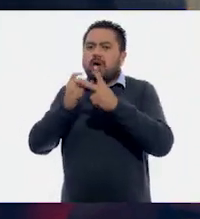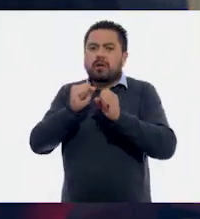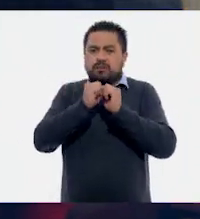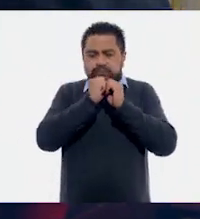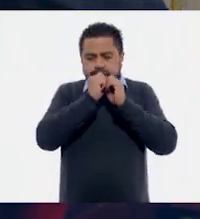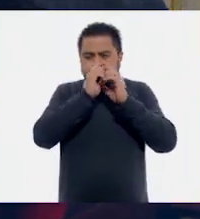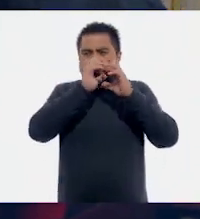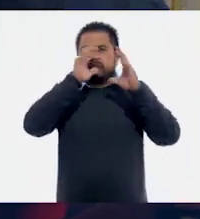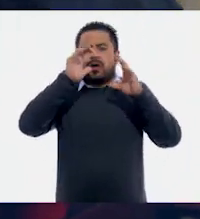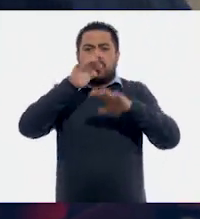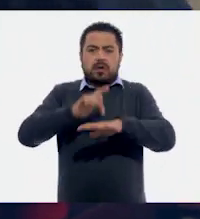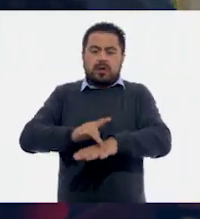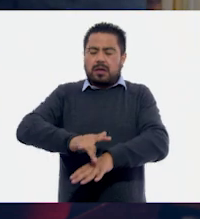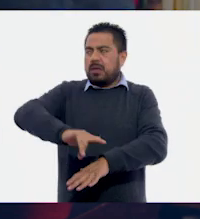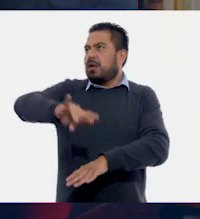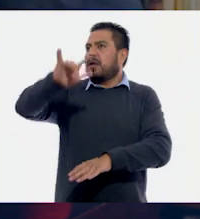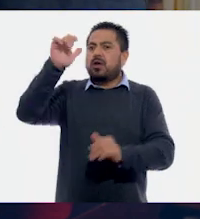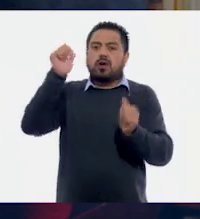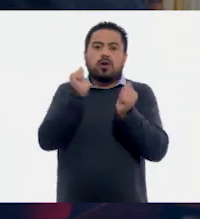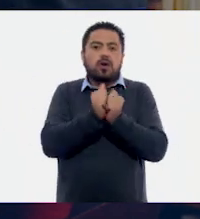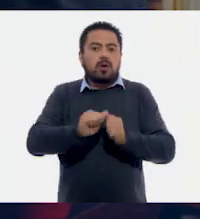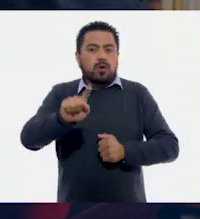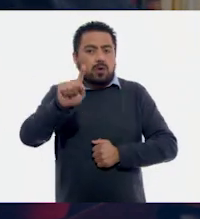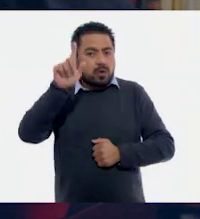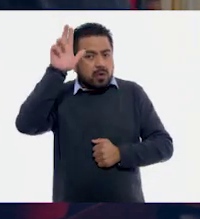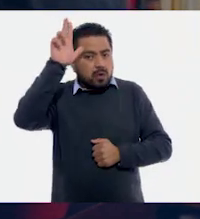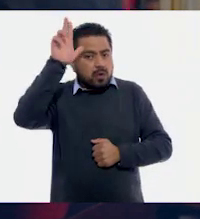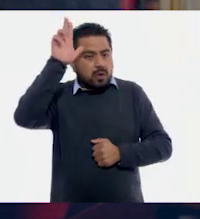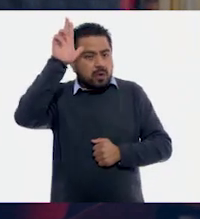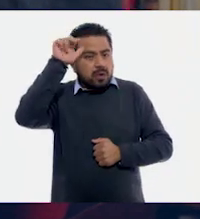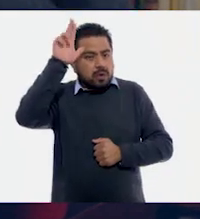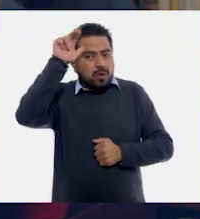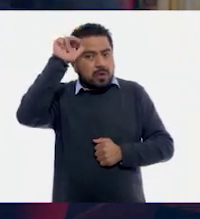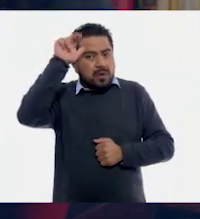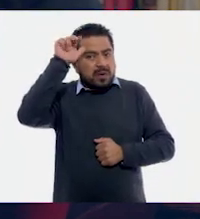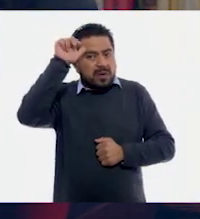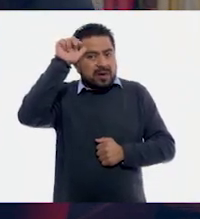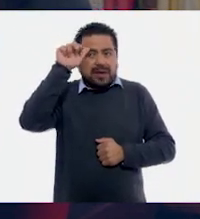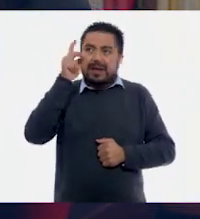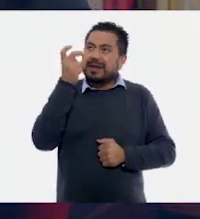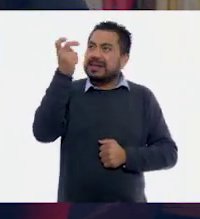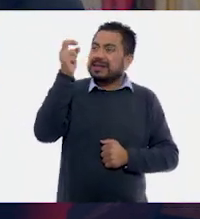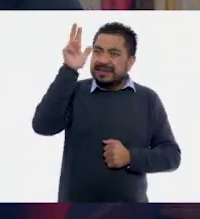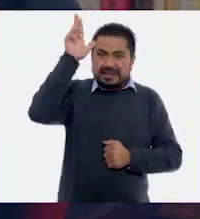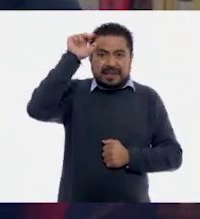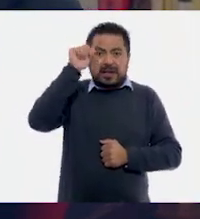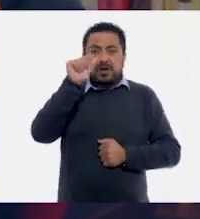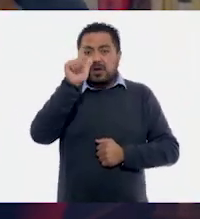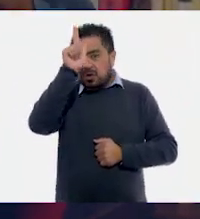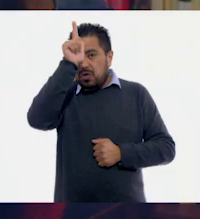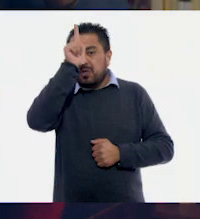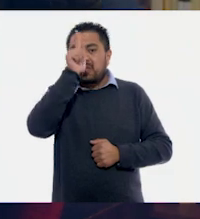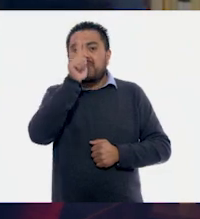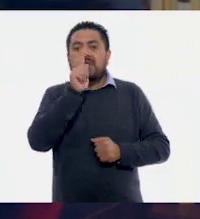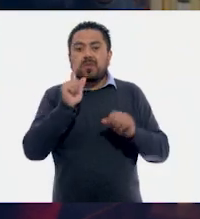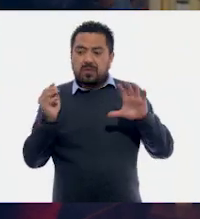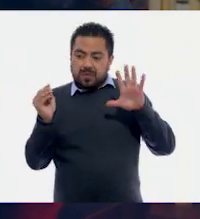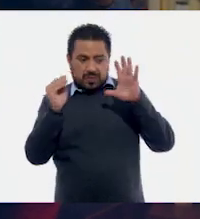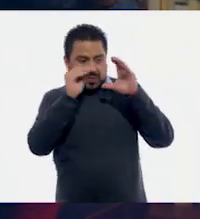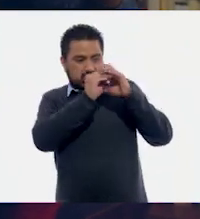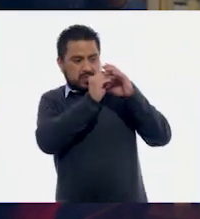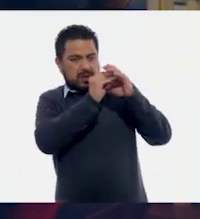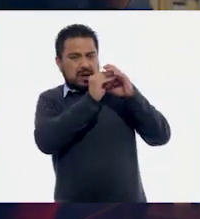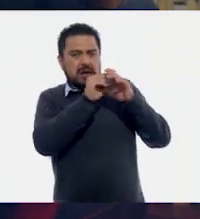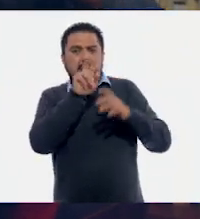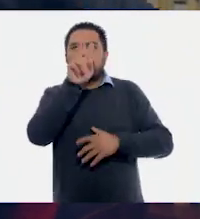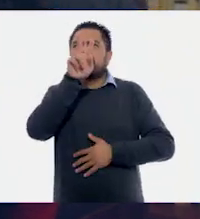luminoso con un conejo, la figura de un conejo que era la luna llena. O cuando bajábamos